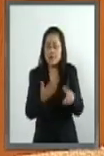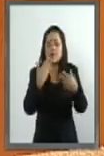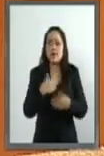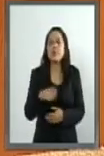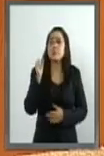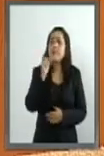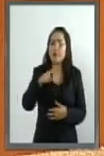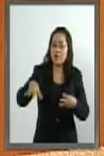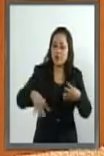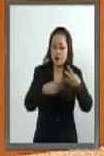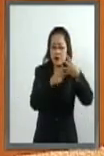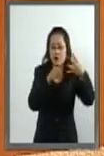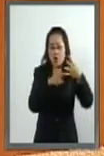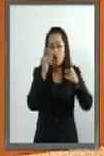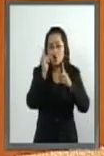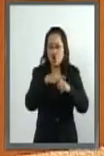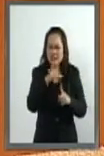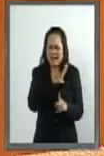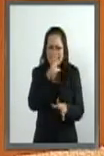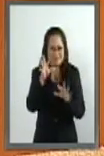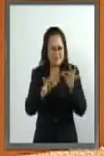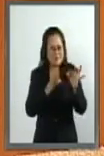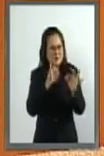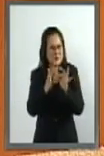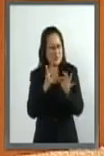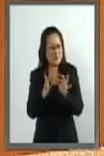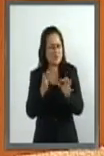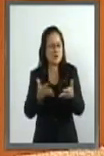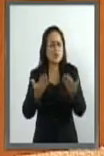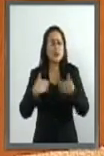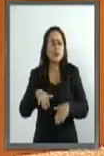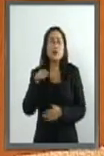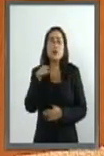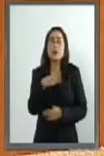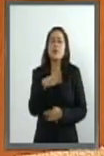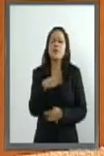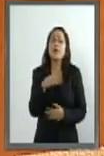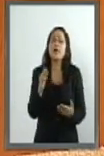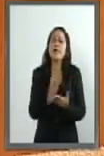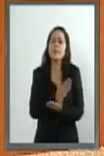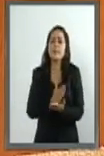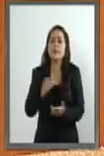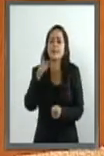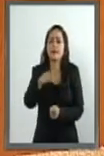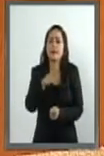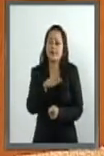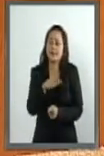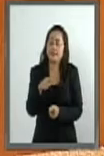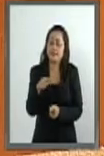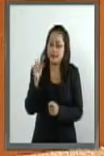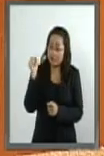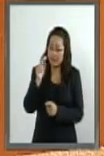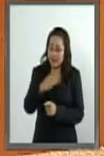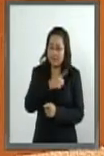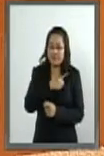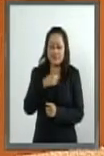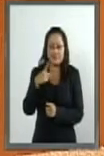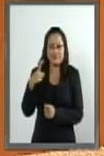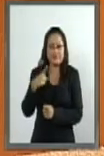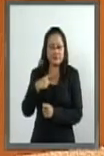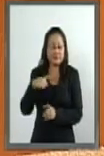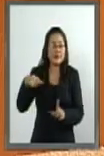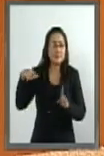de condones de calidad. Además, de prever como innovación prioritaria